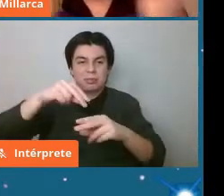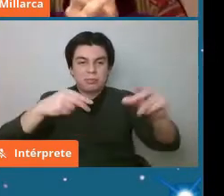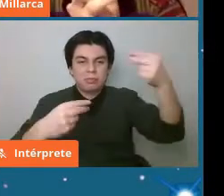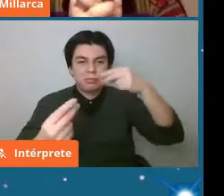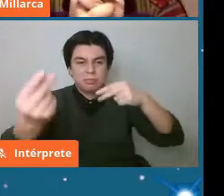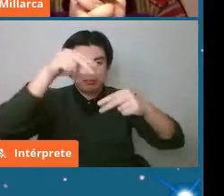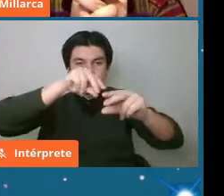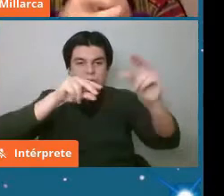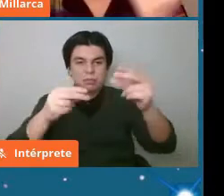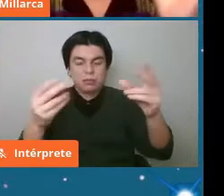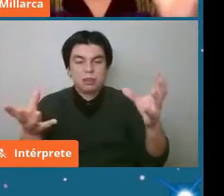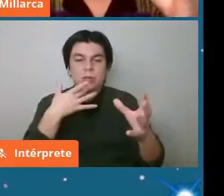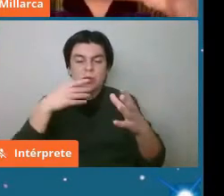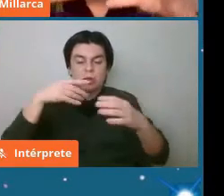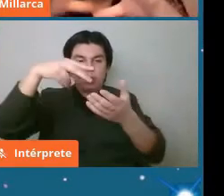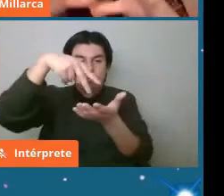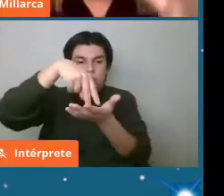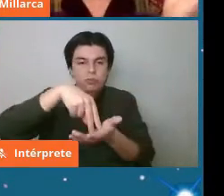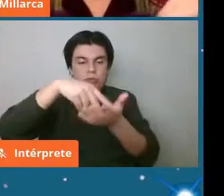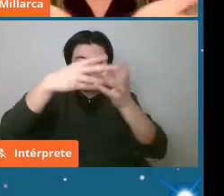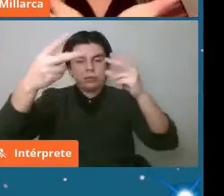que por gravedad han